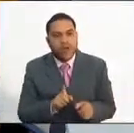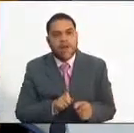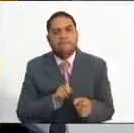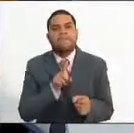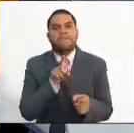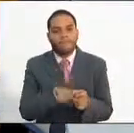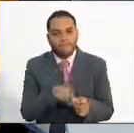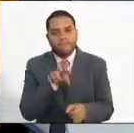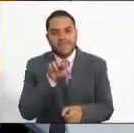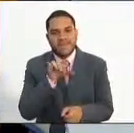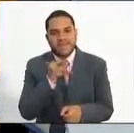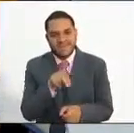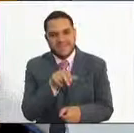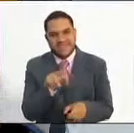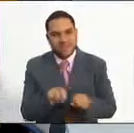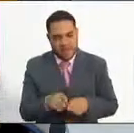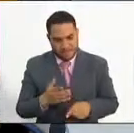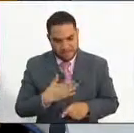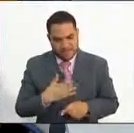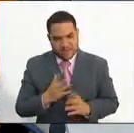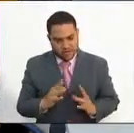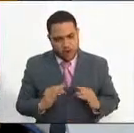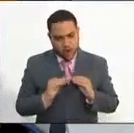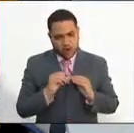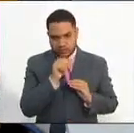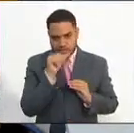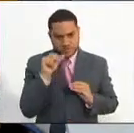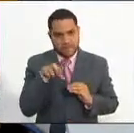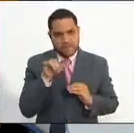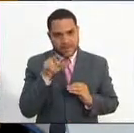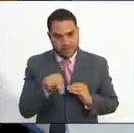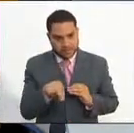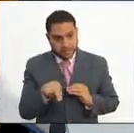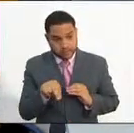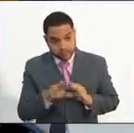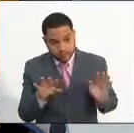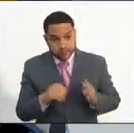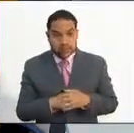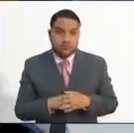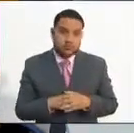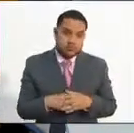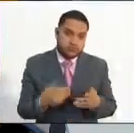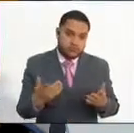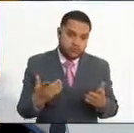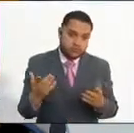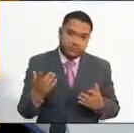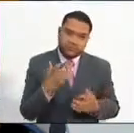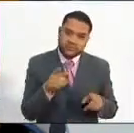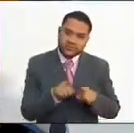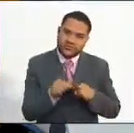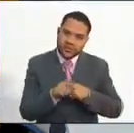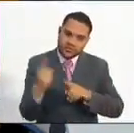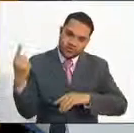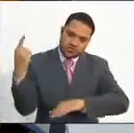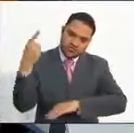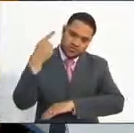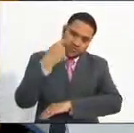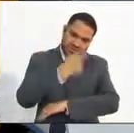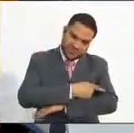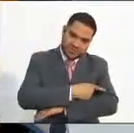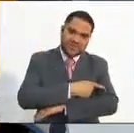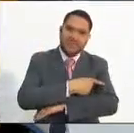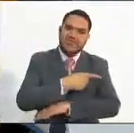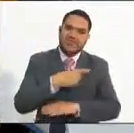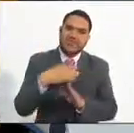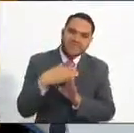comúnmente como el PIN, que tiene un costo de un salario diario y medio mínimo legal vigente para los empleos